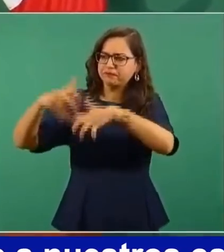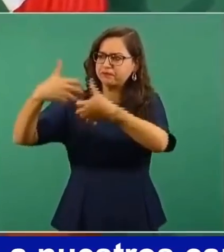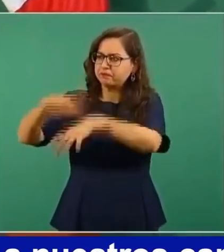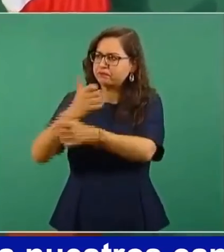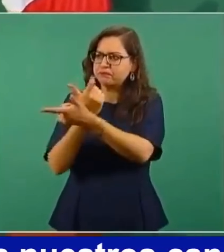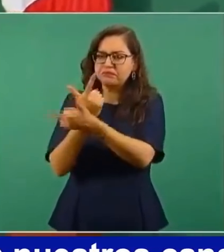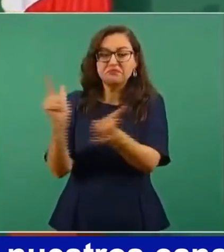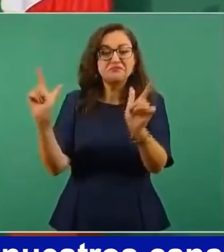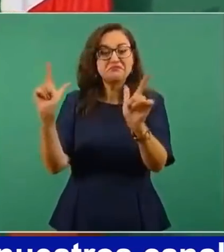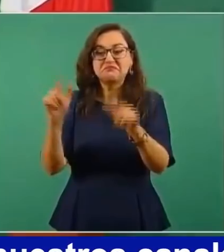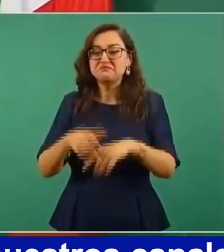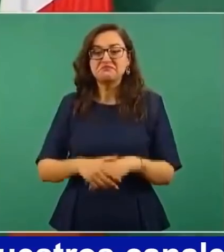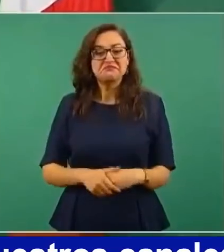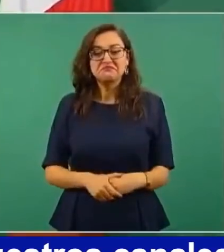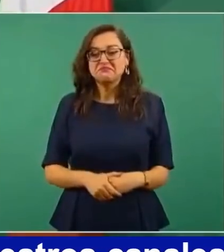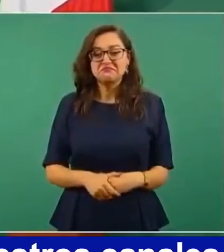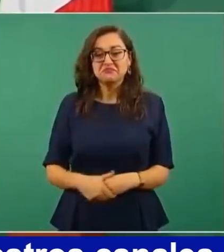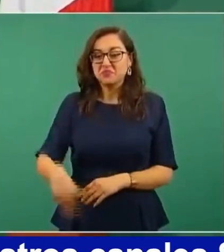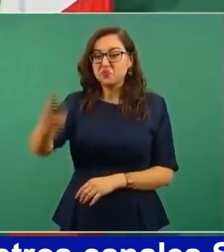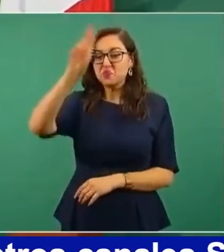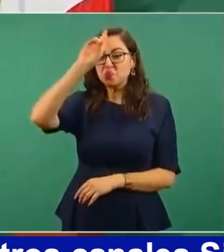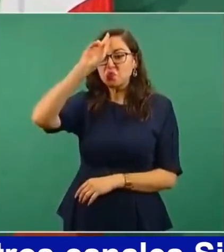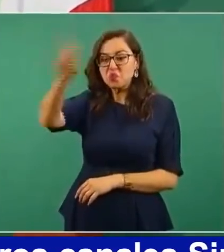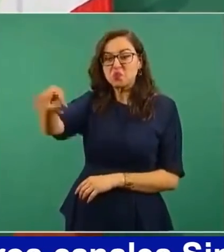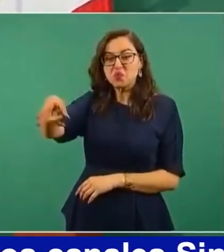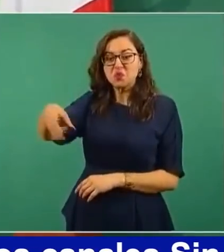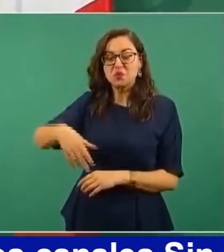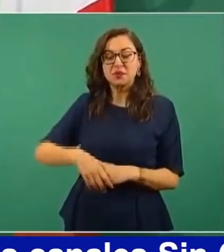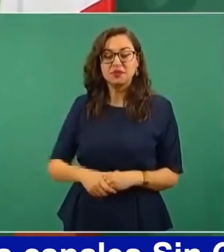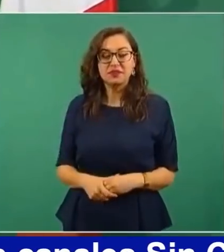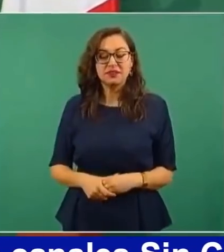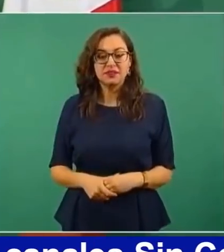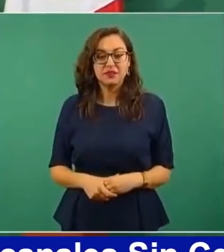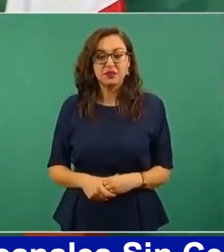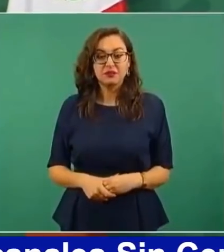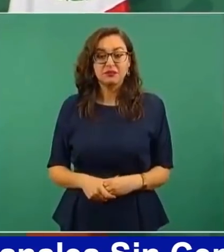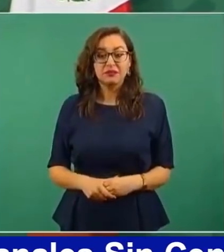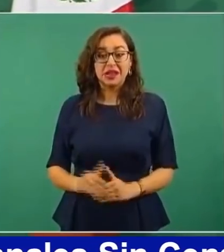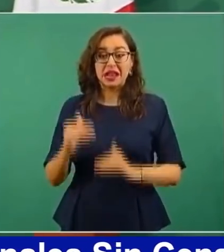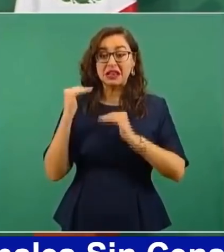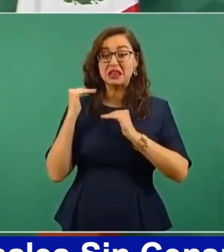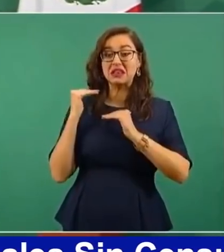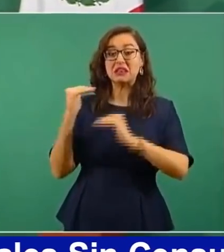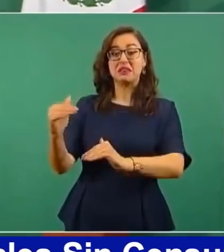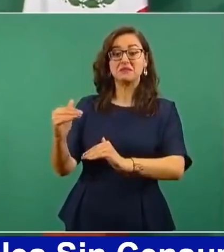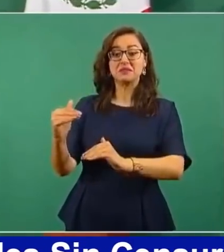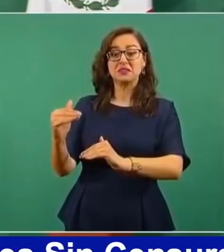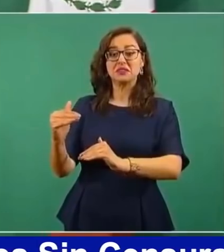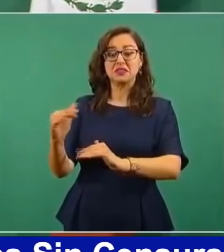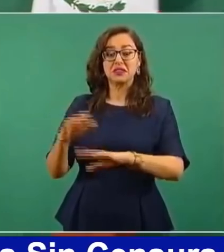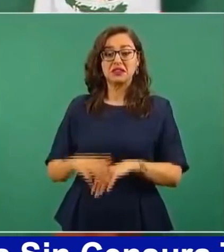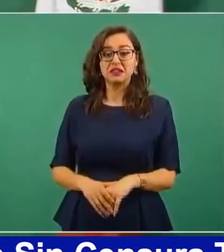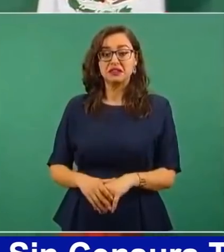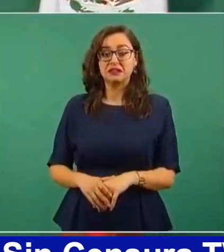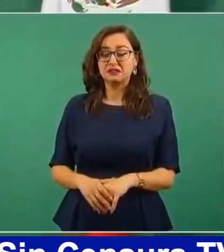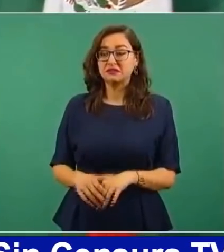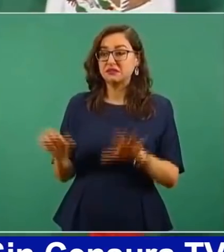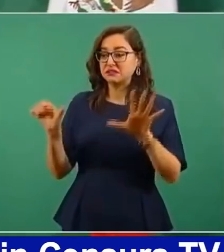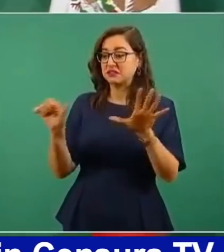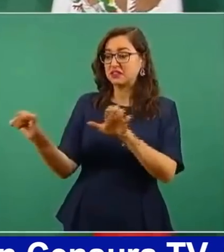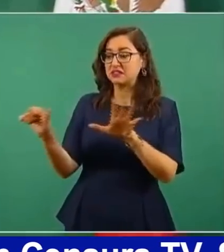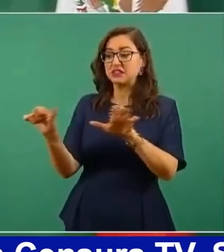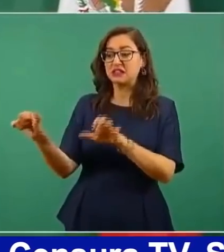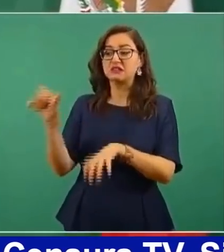el que se movilicen, no pueden movilizarse más de 600 mujeres